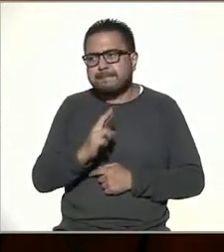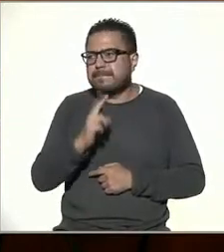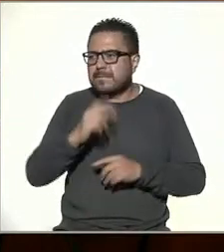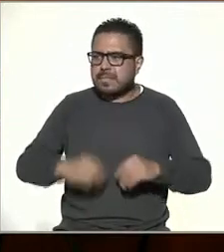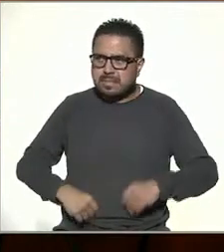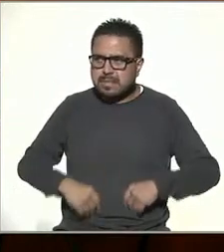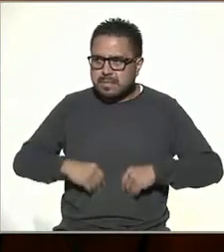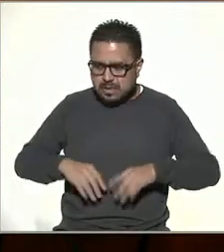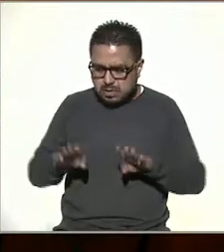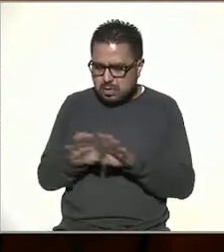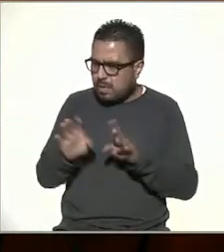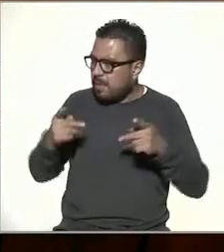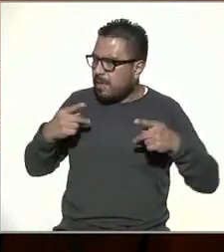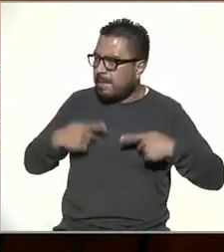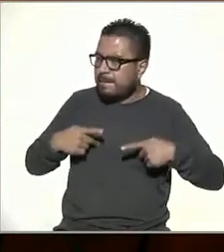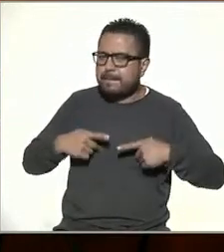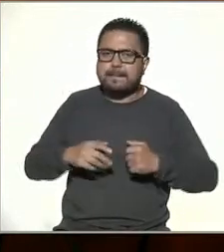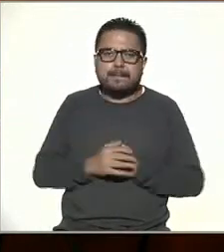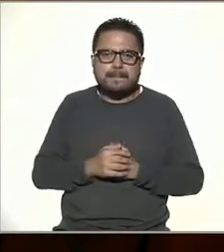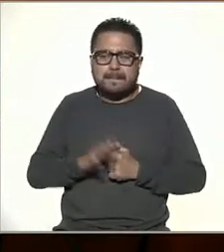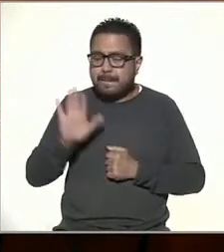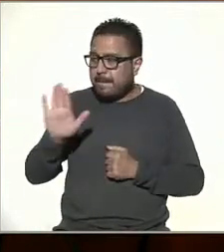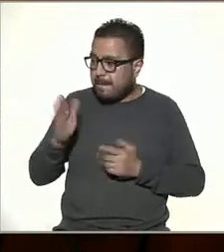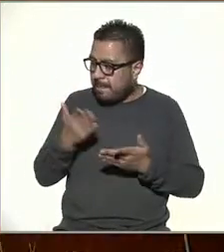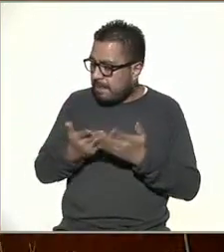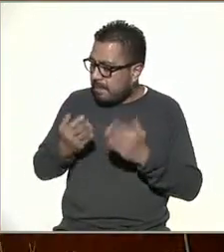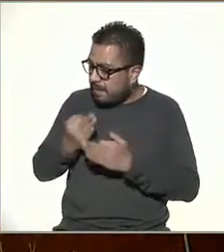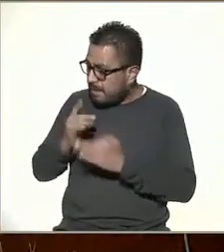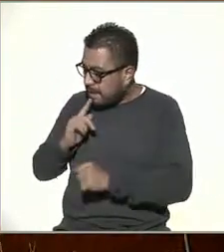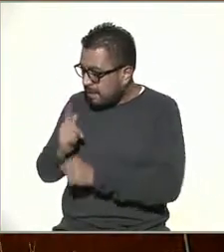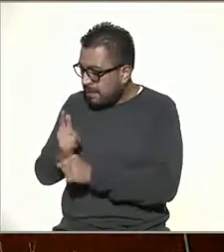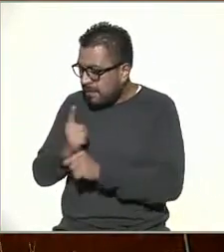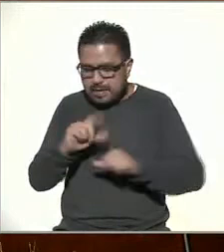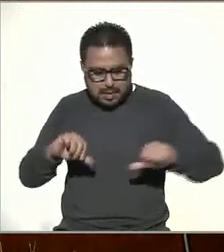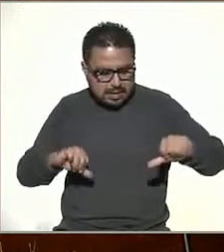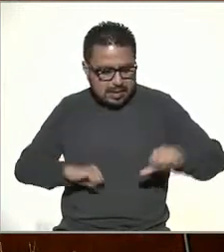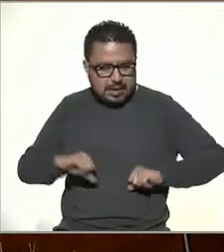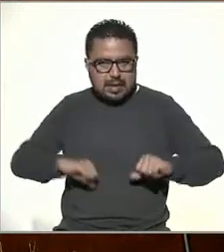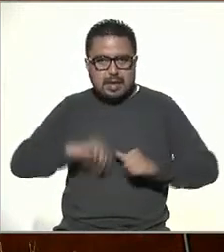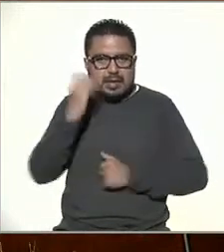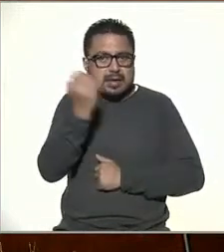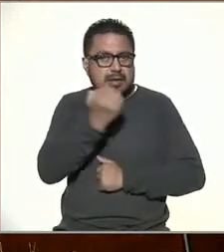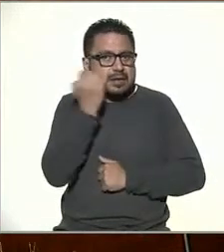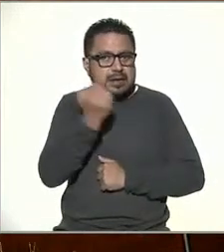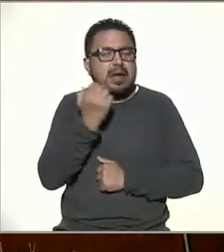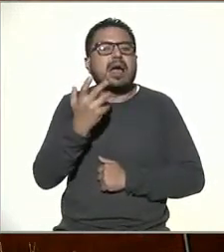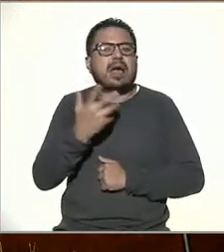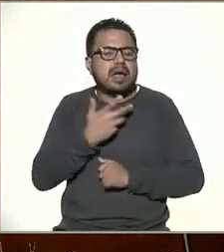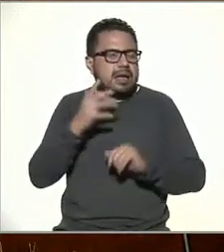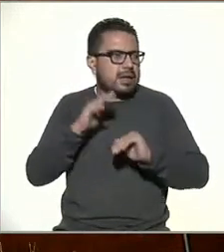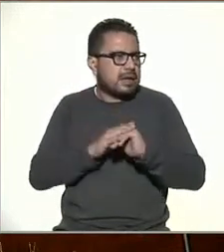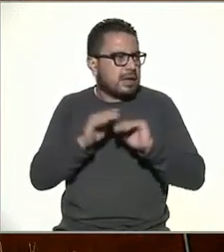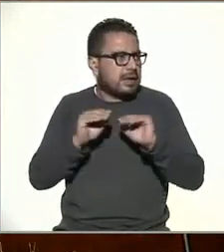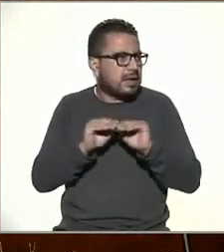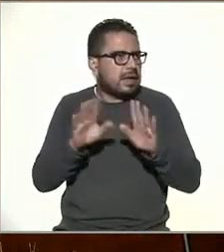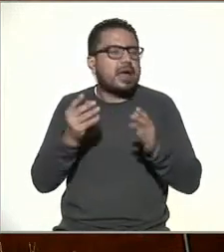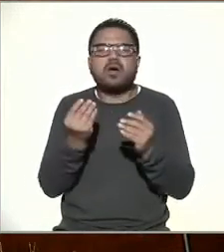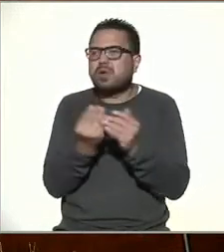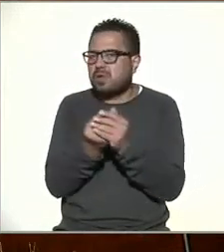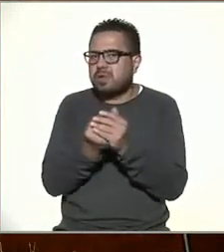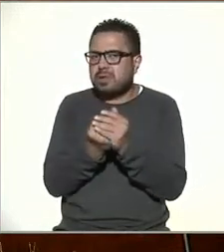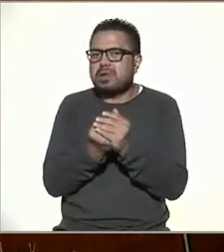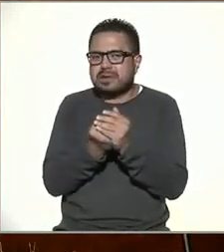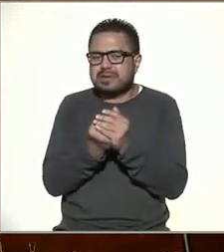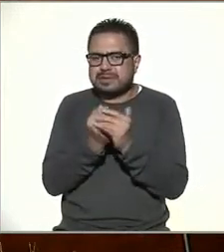ciudadanos? Ahora, vemos que cambió, por ejemplo, la actividad escolar, está muy claro que hubo la posibilidad de tomar clases en línea, ahora